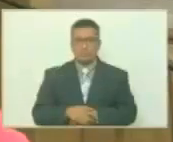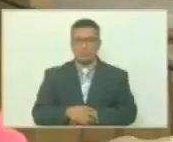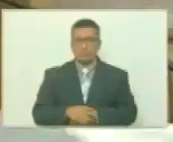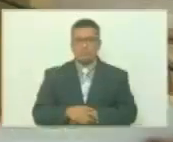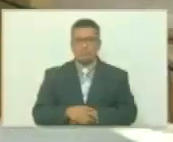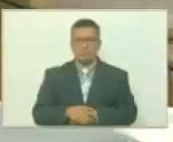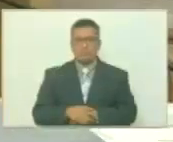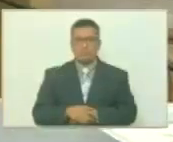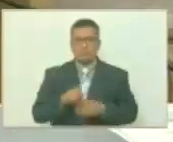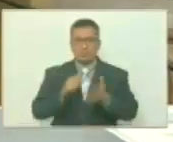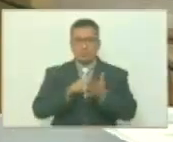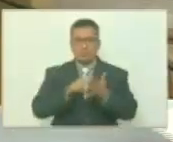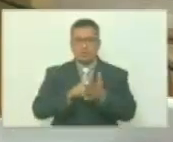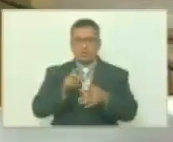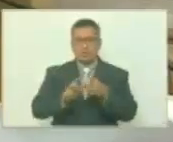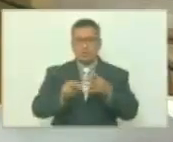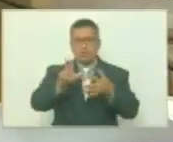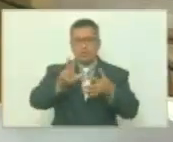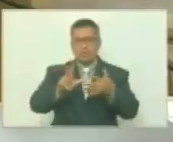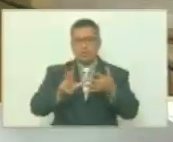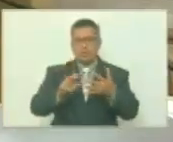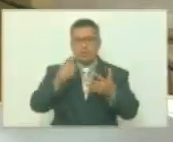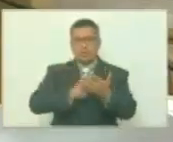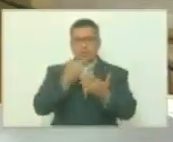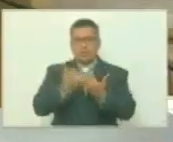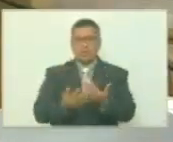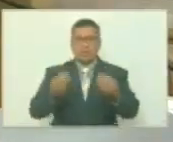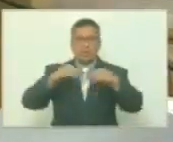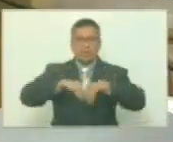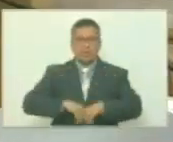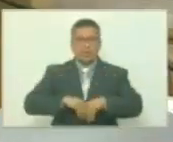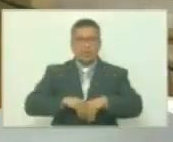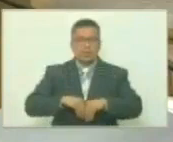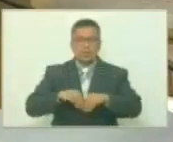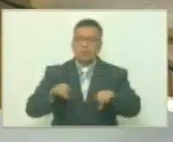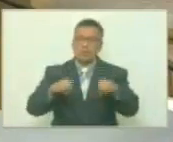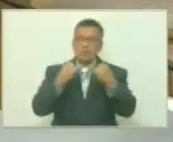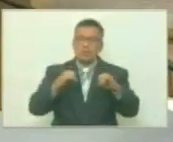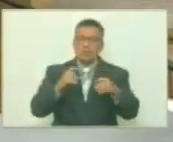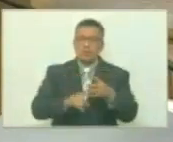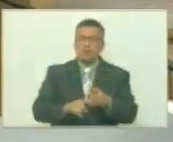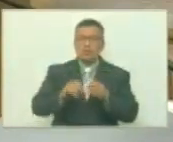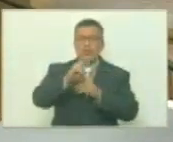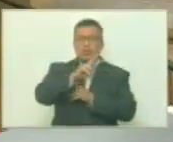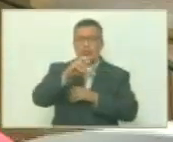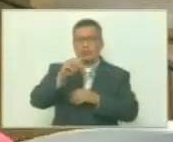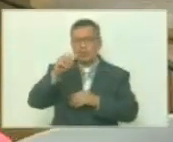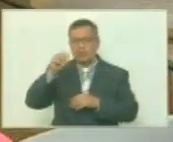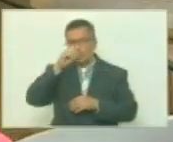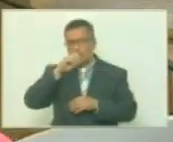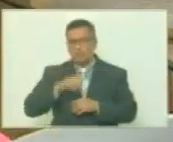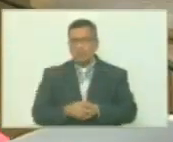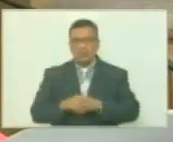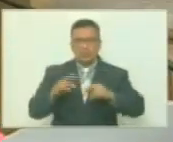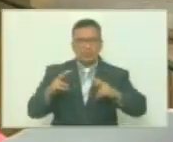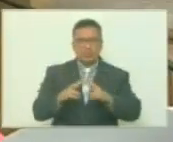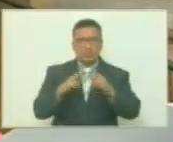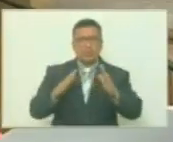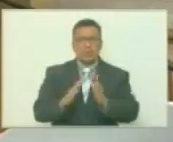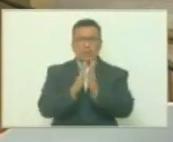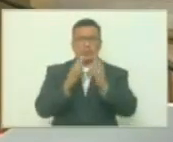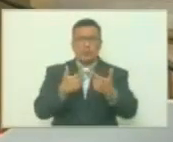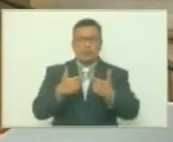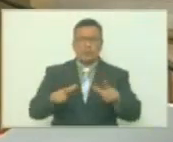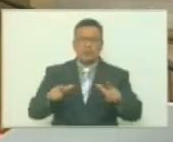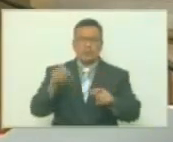punto número 3 proyecto de acuerdo en celebración de los 200 años del encuentro entre el